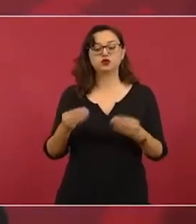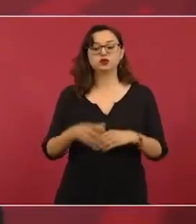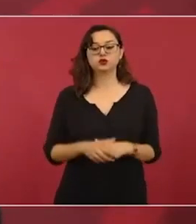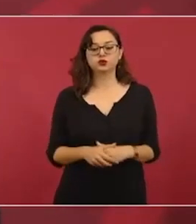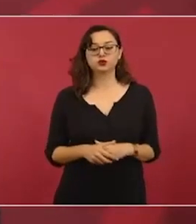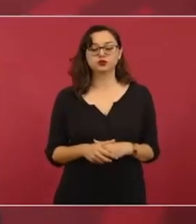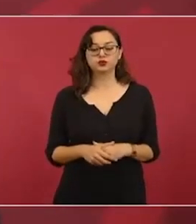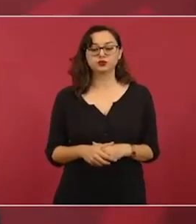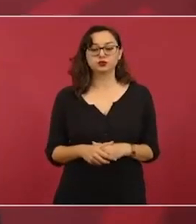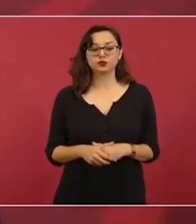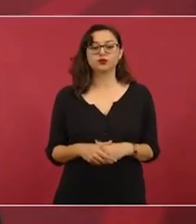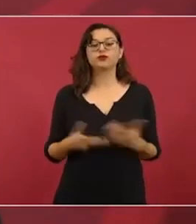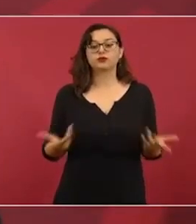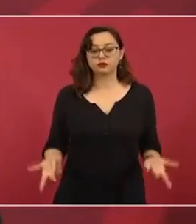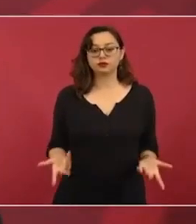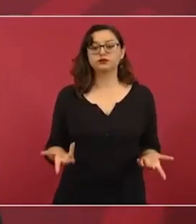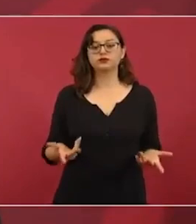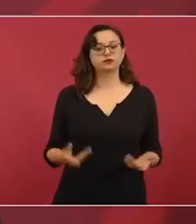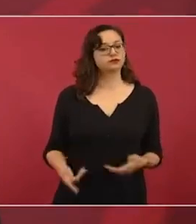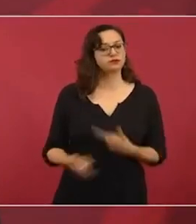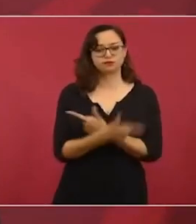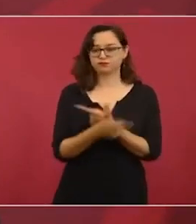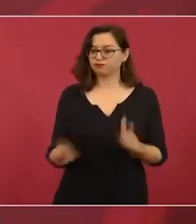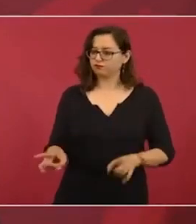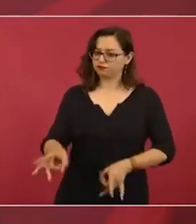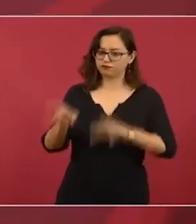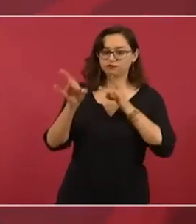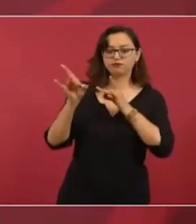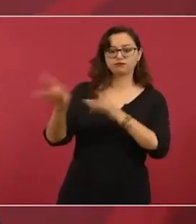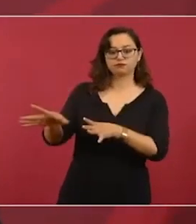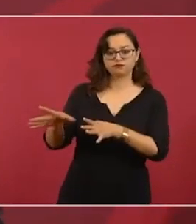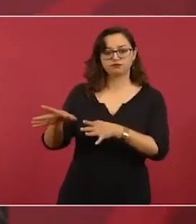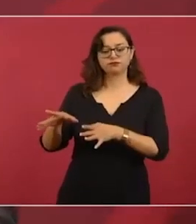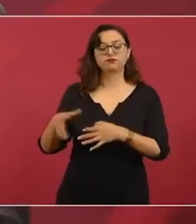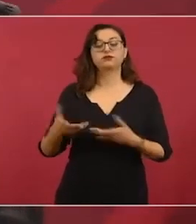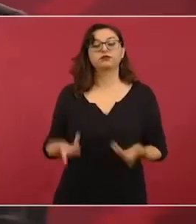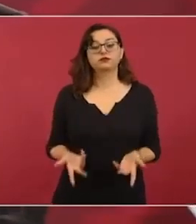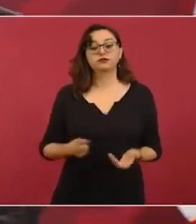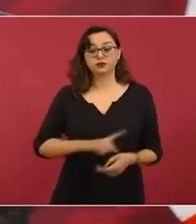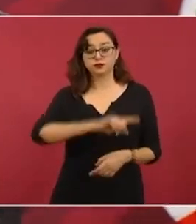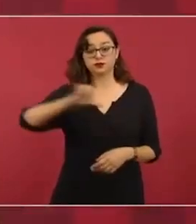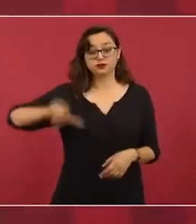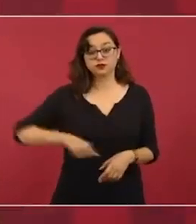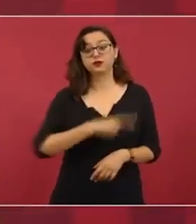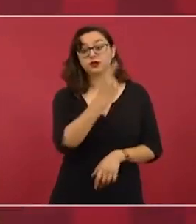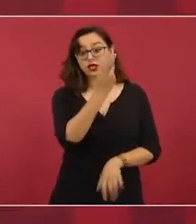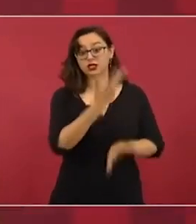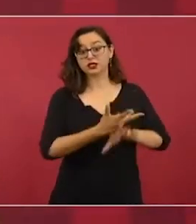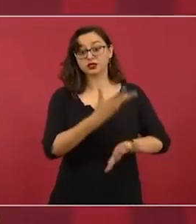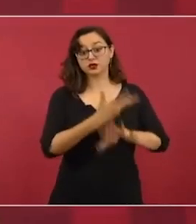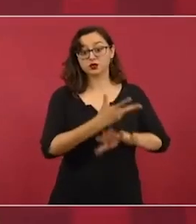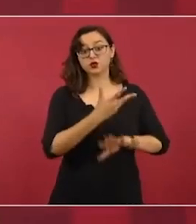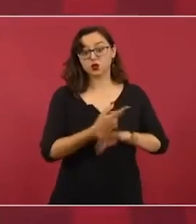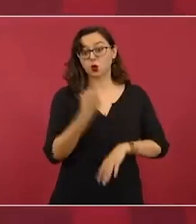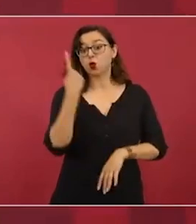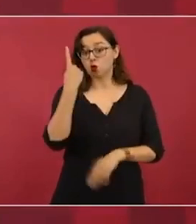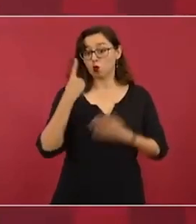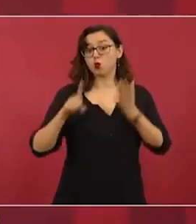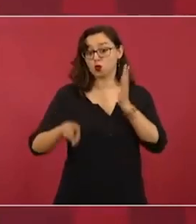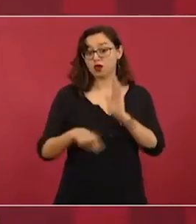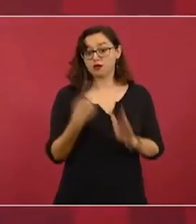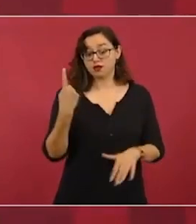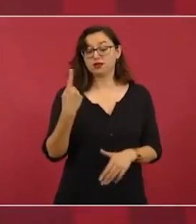Y nos liberamos y se restauró la República. Estados Unidos nos invadió